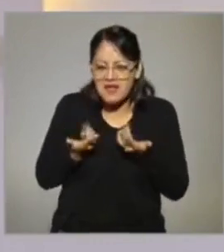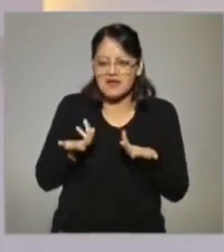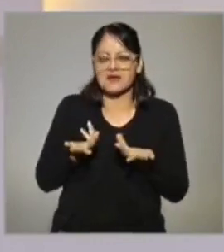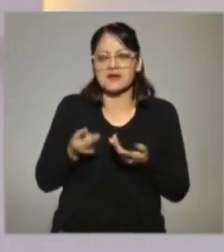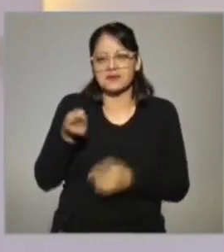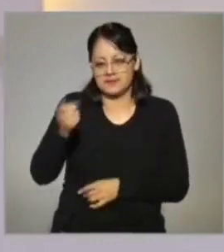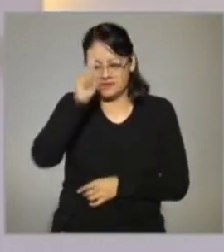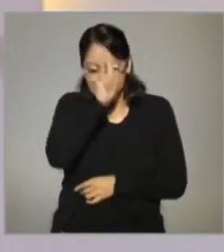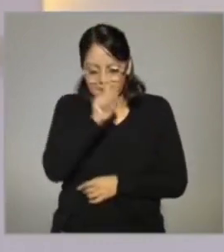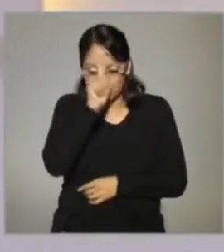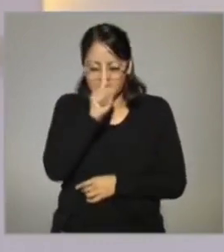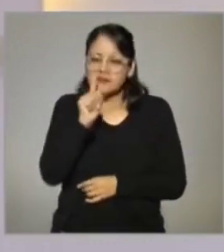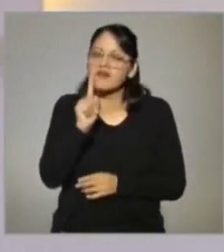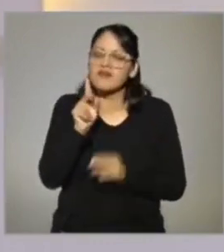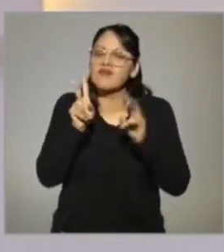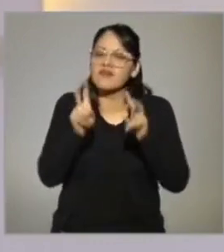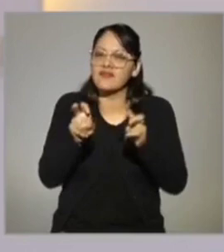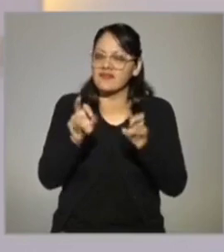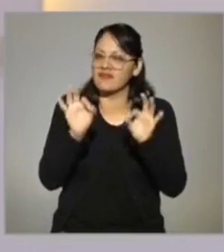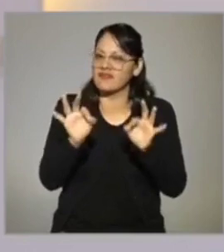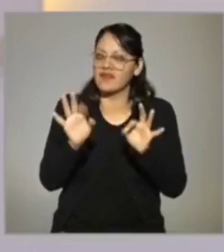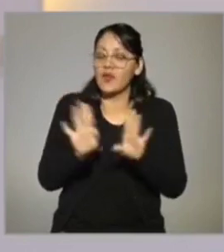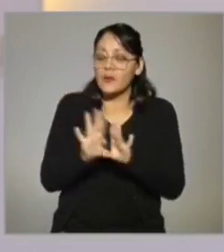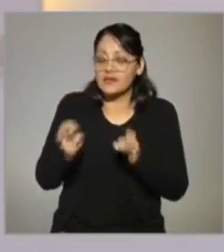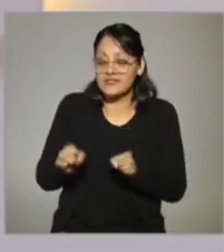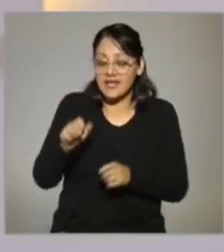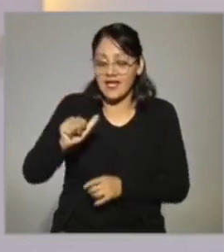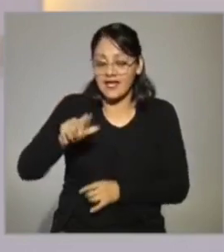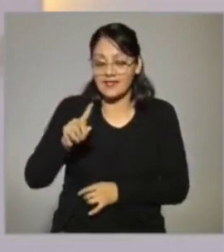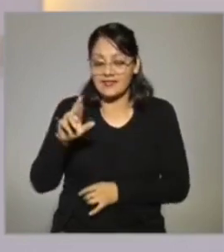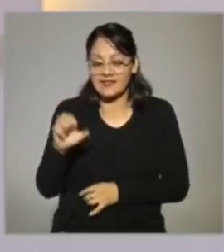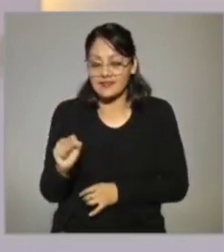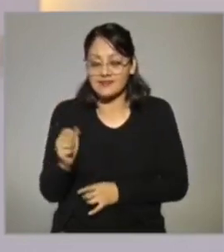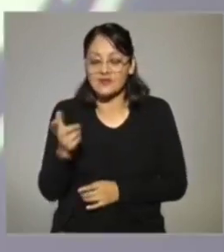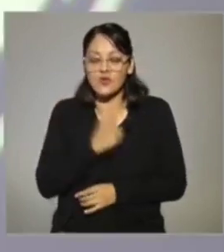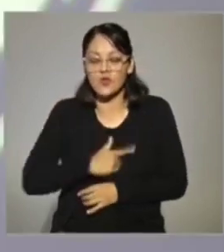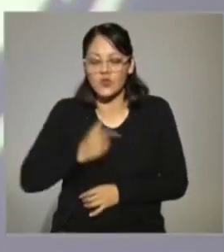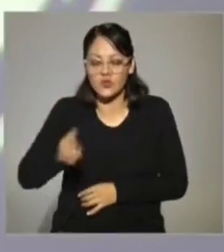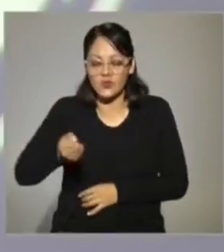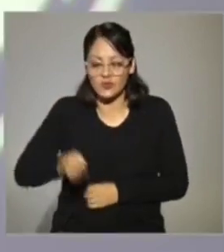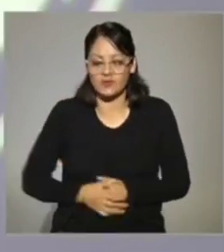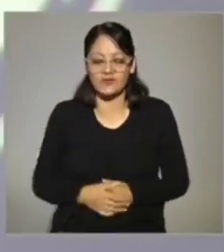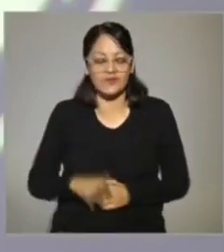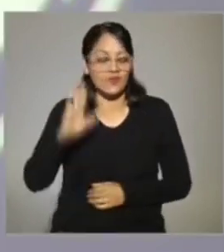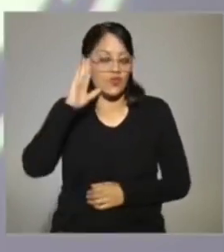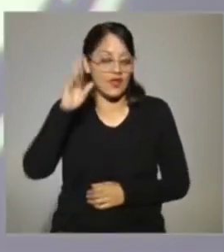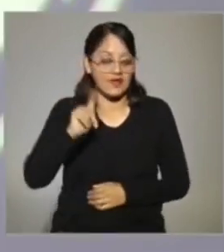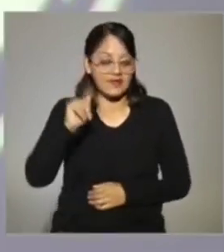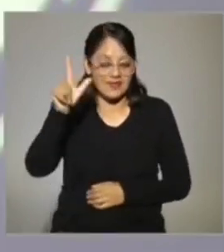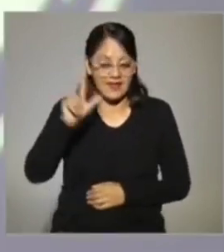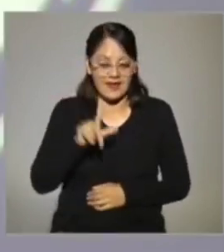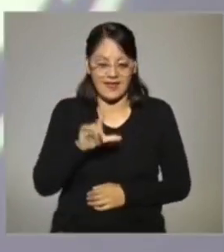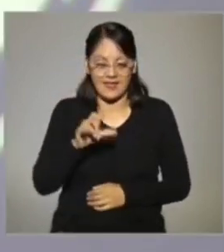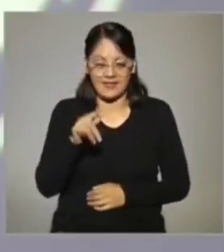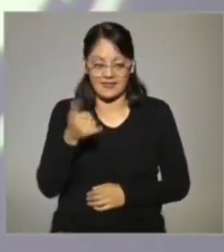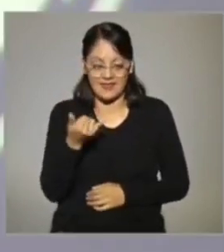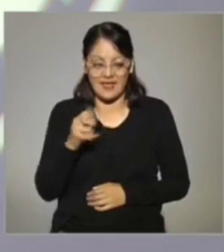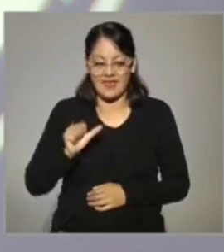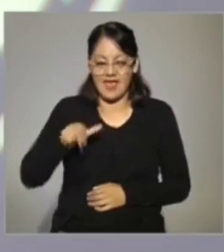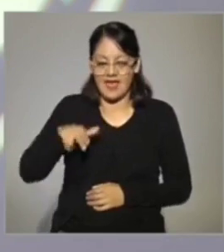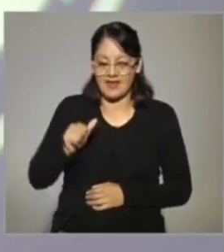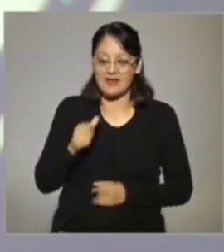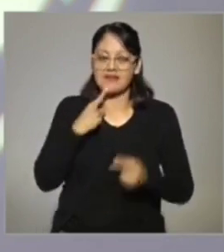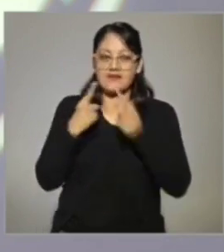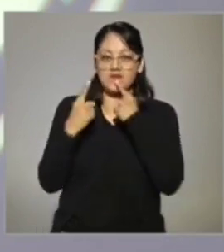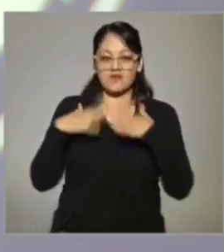una recomendación, como siempre, excelente. ¿Cómo estás, Andrés? Qué gusto saludarte. Hola, ¿qué tal, Leti y Ana Laura? Amigos y amigas que nos